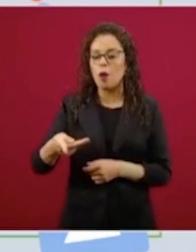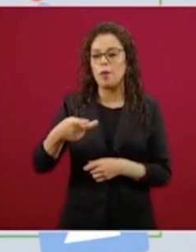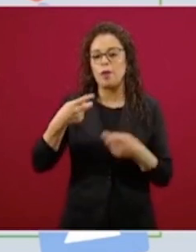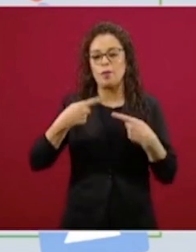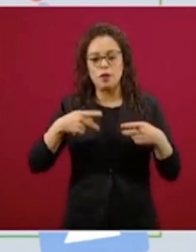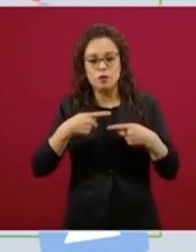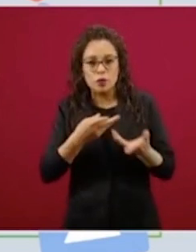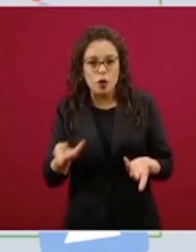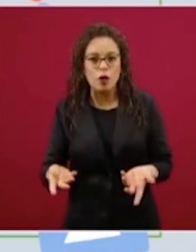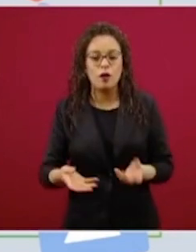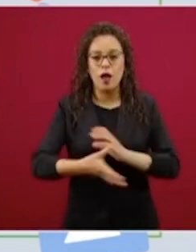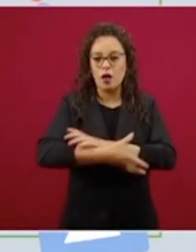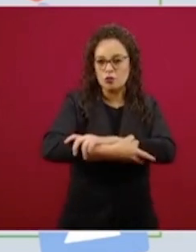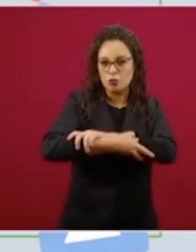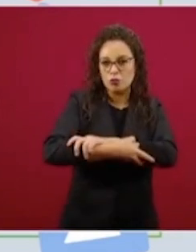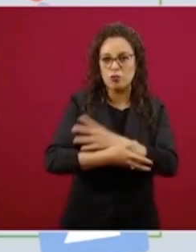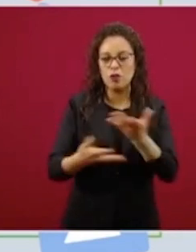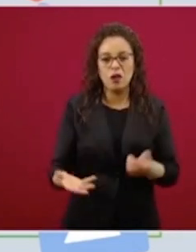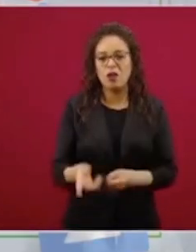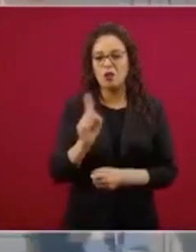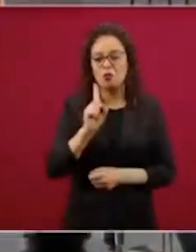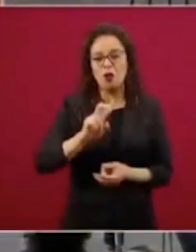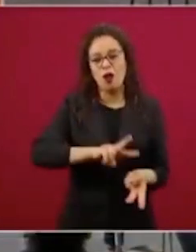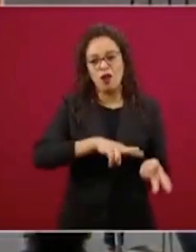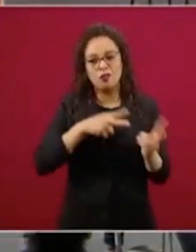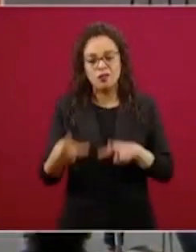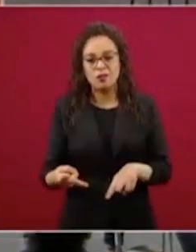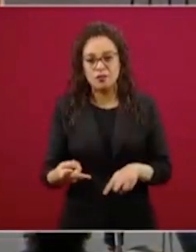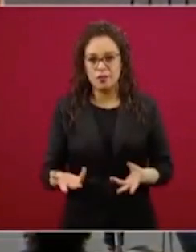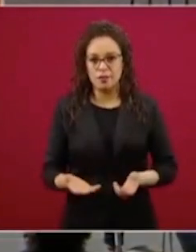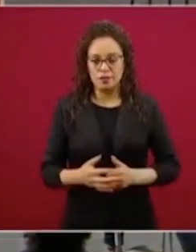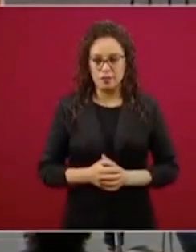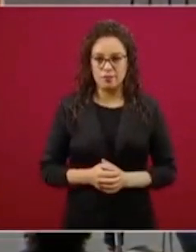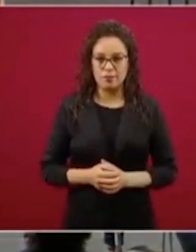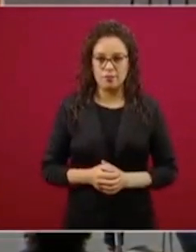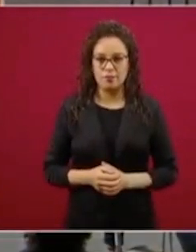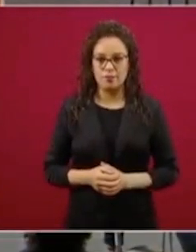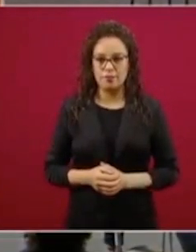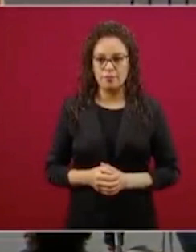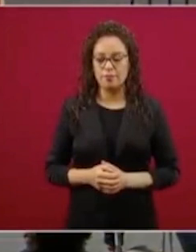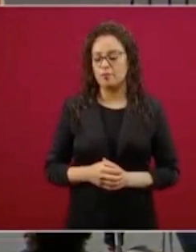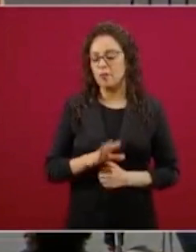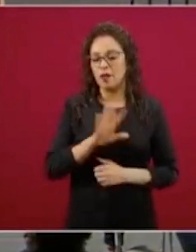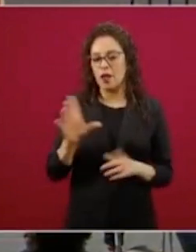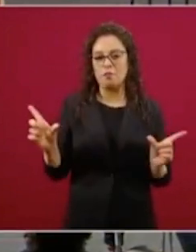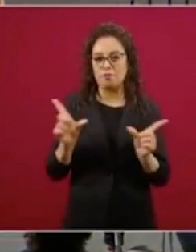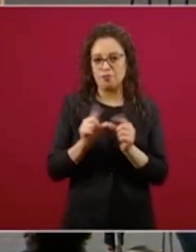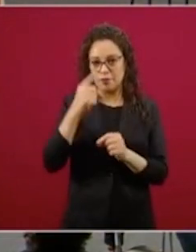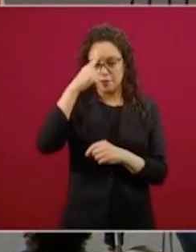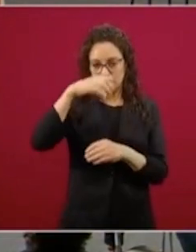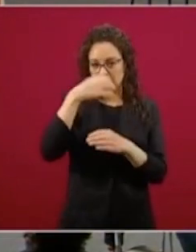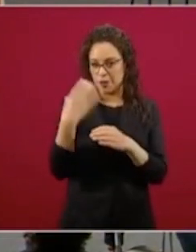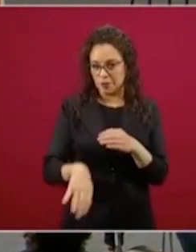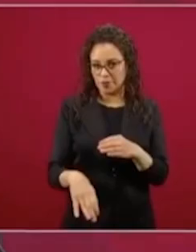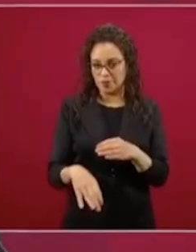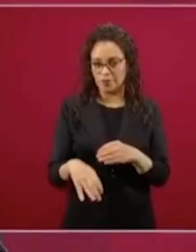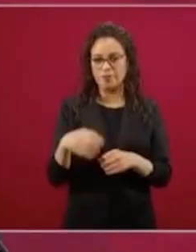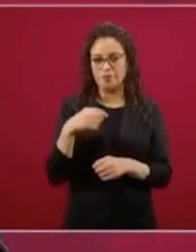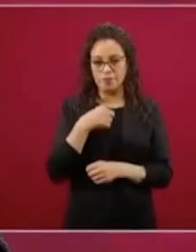social más contundente. Y termino sólo para comentar esto. El negocio,